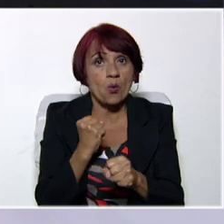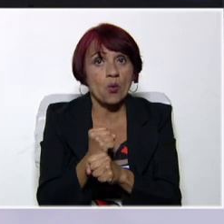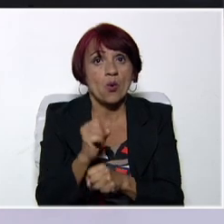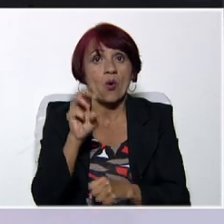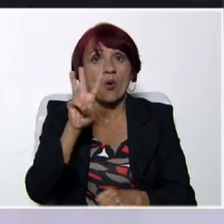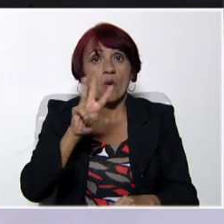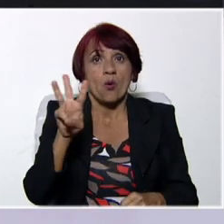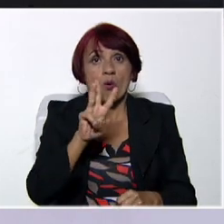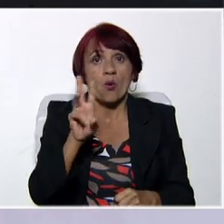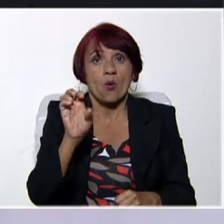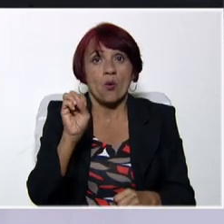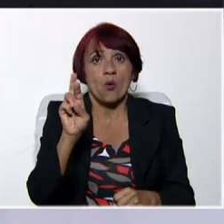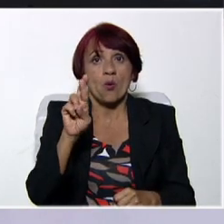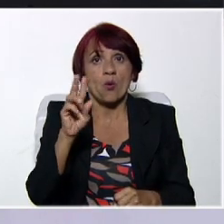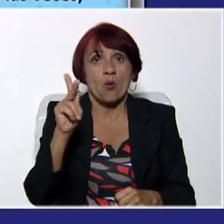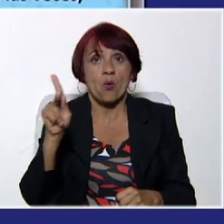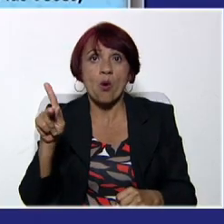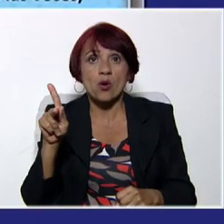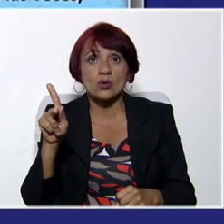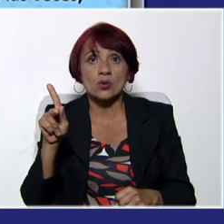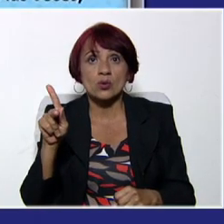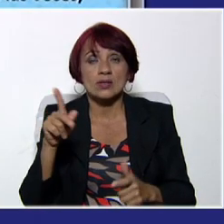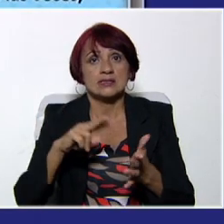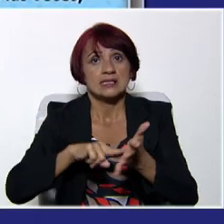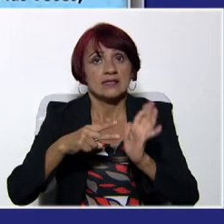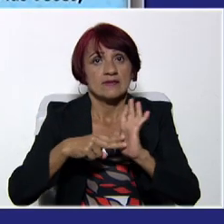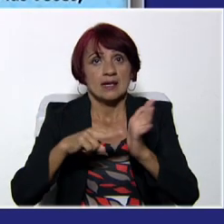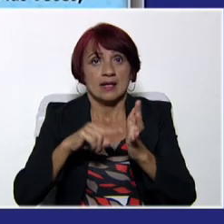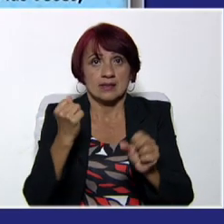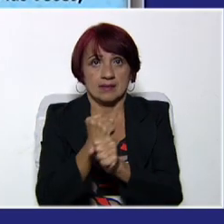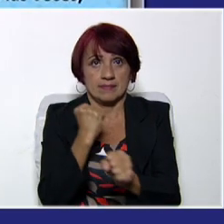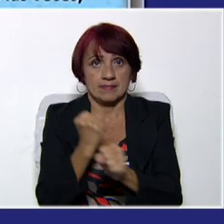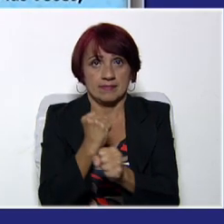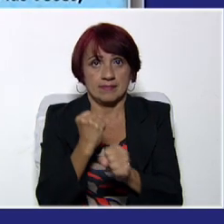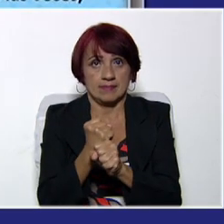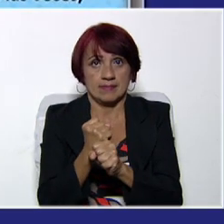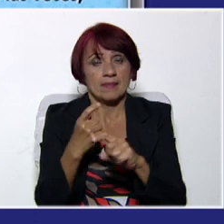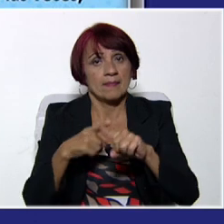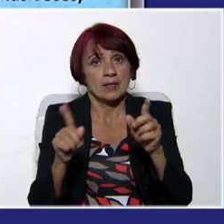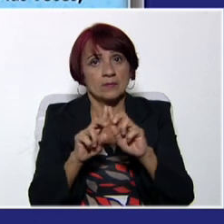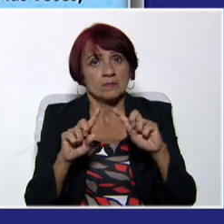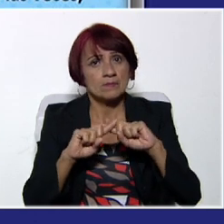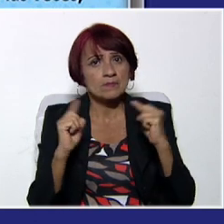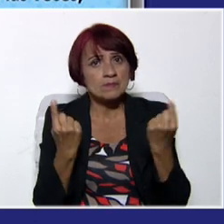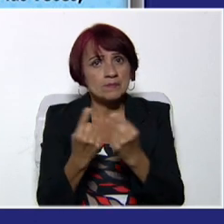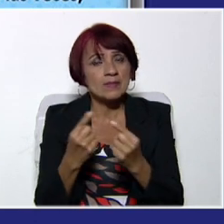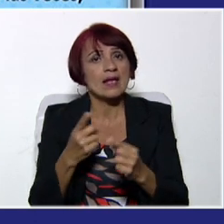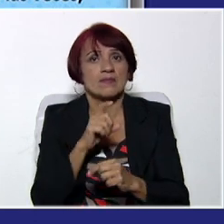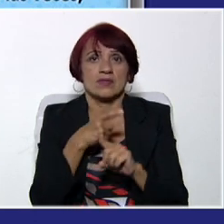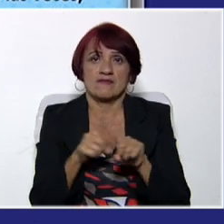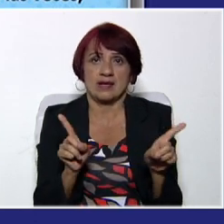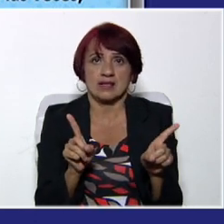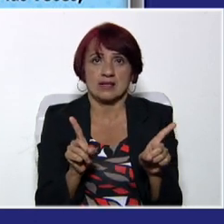Ambas palabras traducen trabajo, pero su entorno de aplicación es muy diferente. Recuerden,